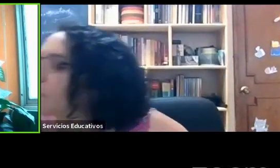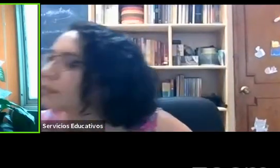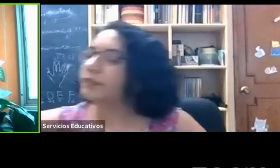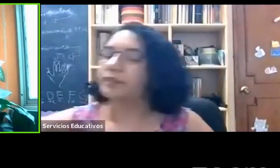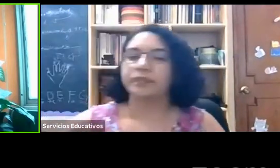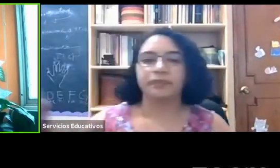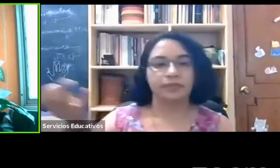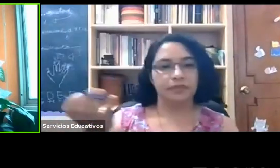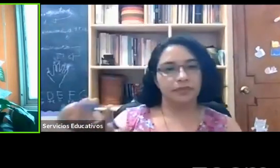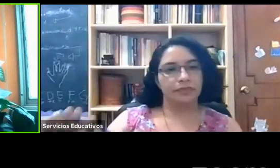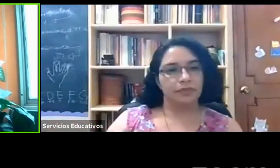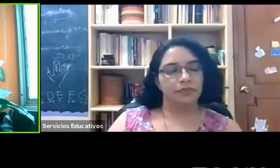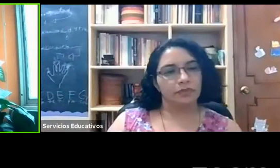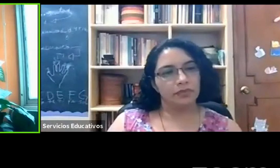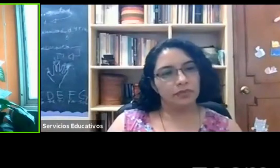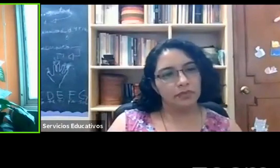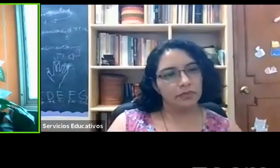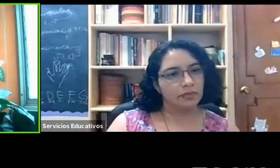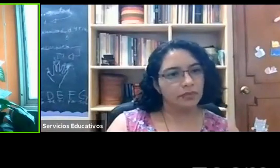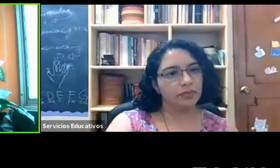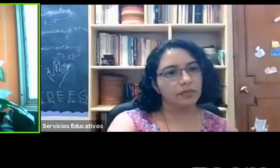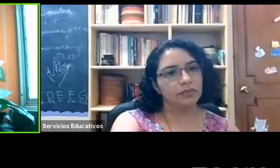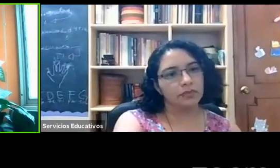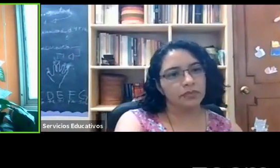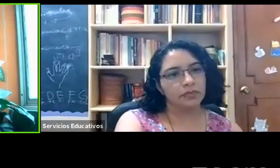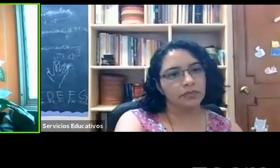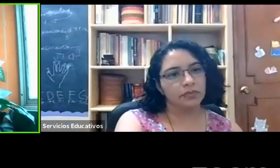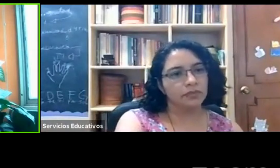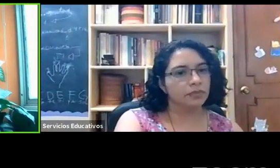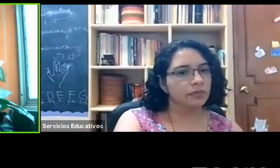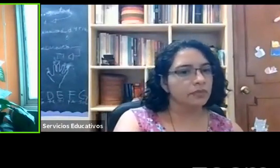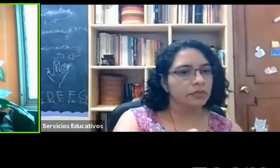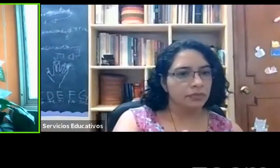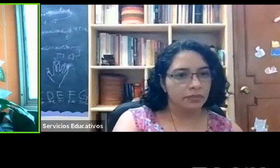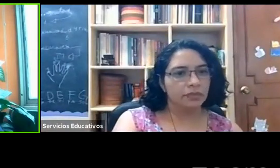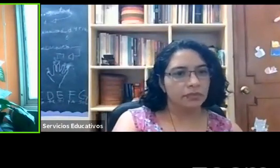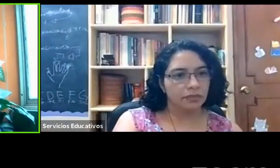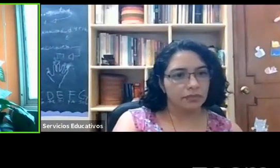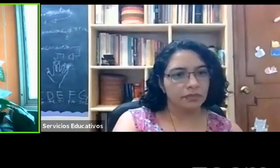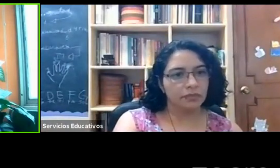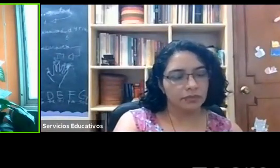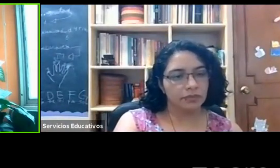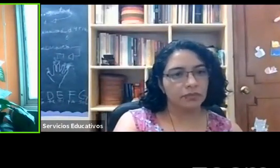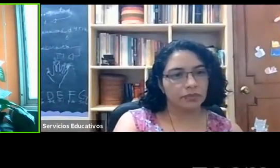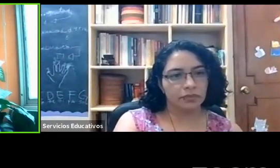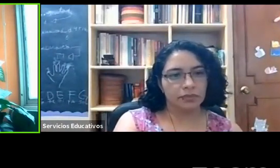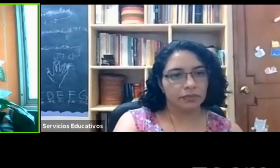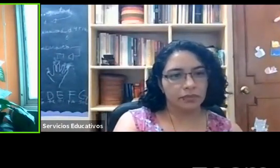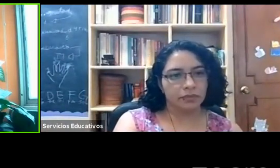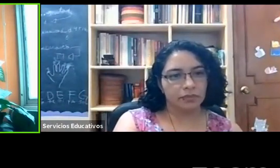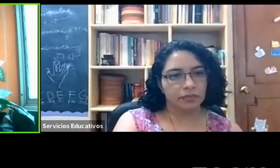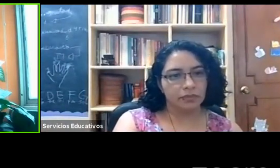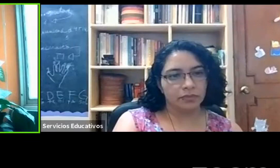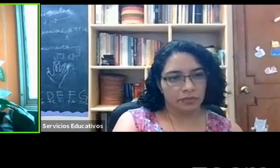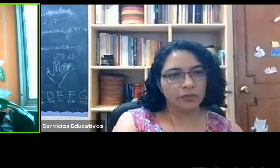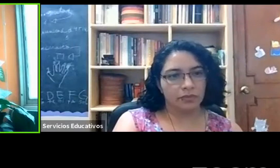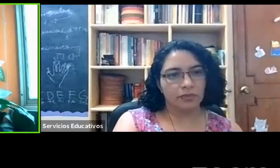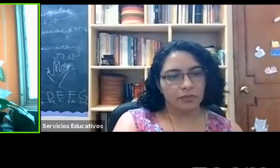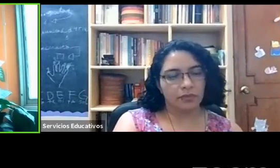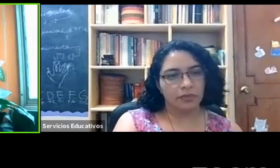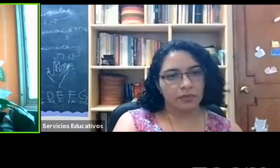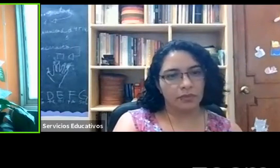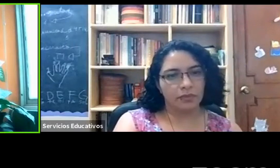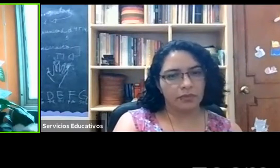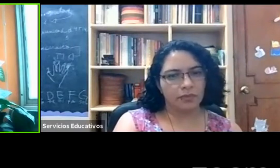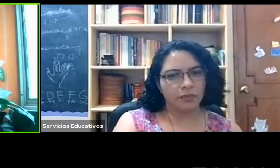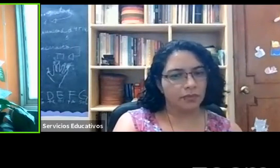no llevaba yo un control de las personas que nos han apoyado. No tenía como una lista, ¿sabes? Y entonces, bueno, de los que